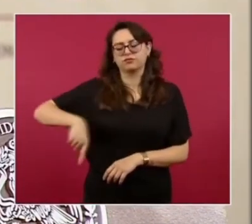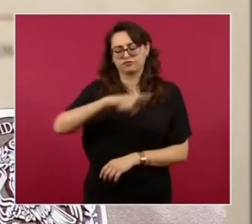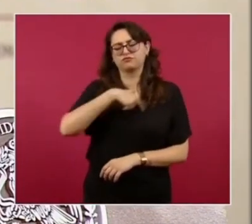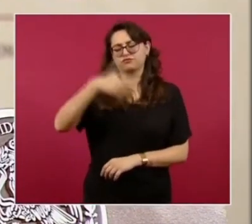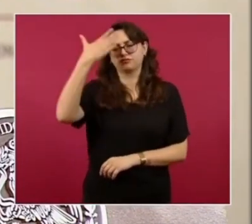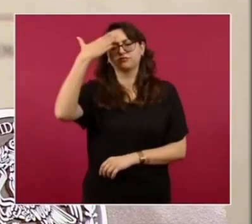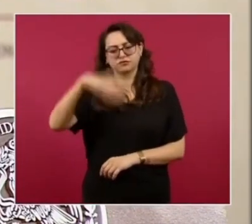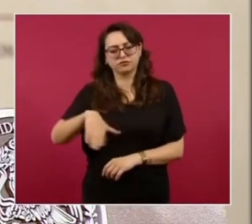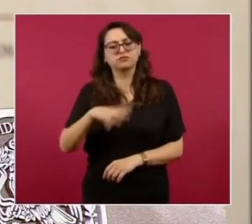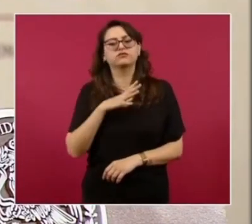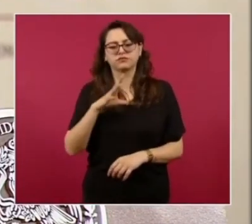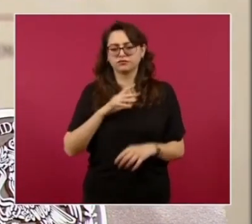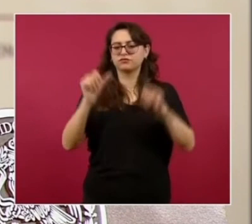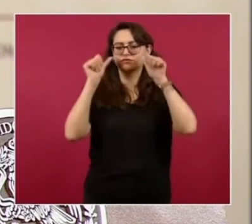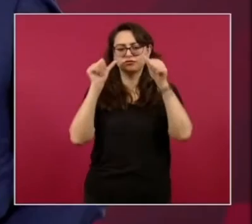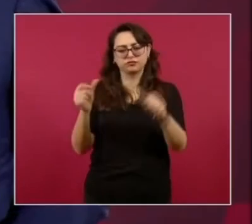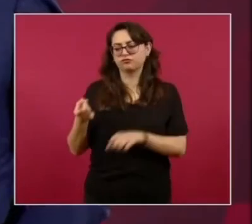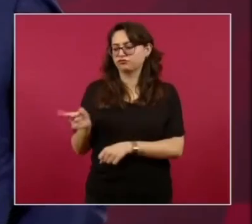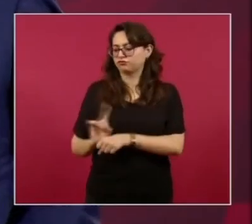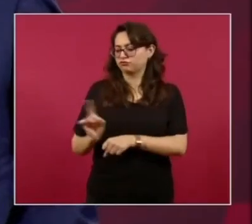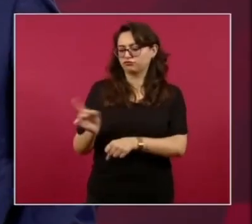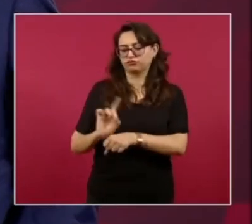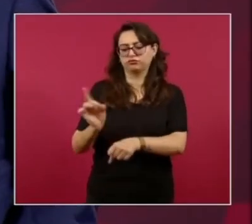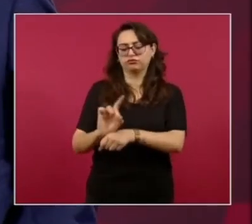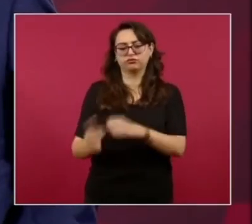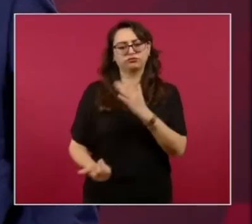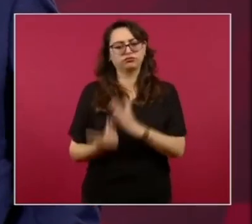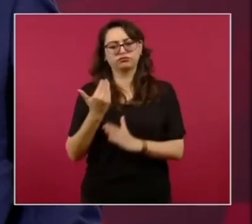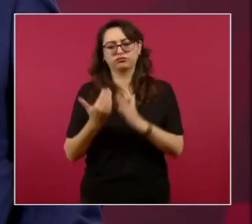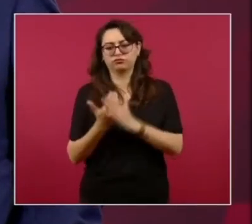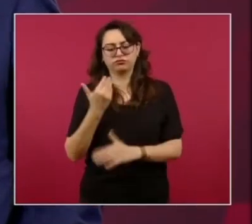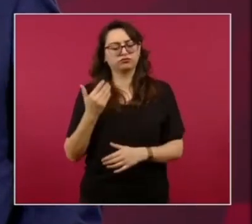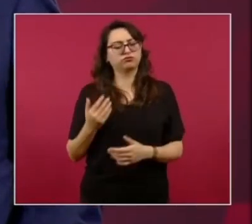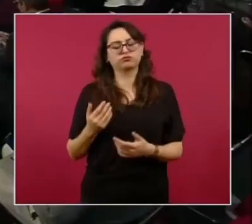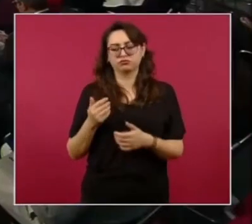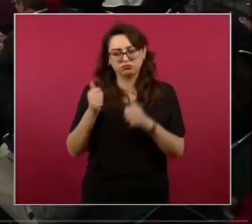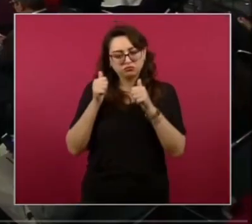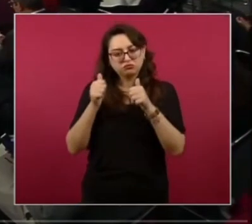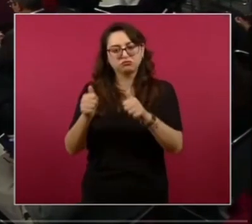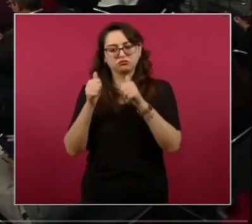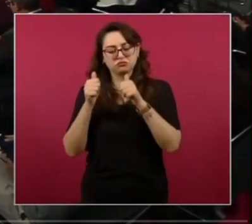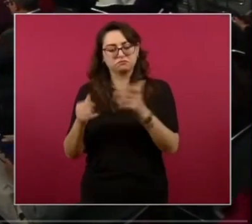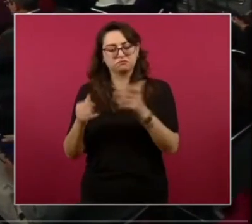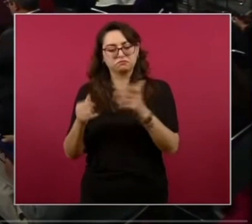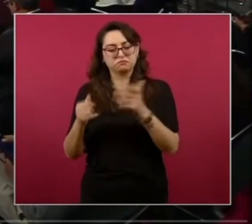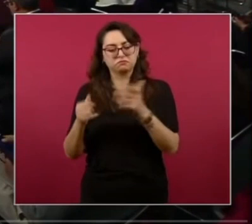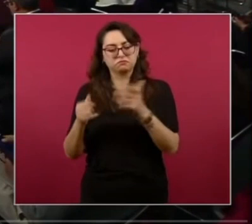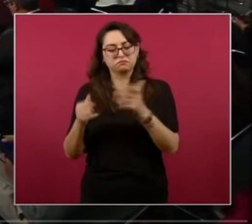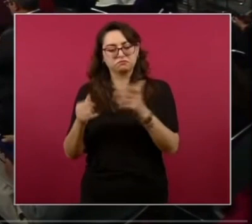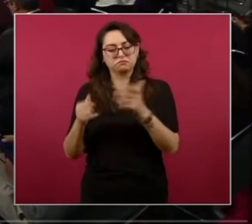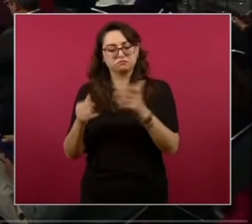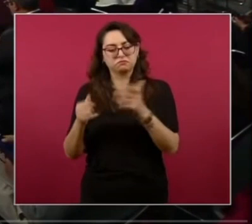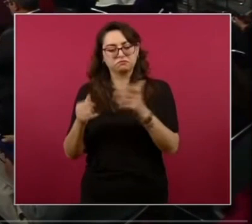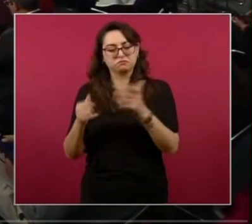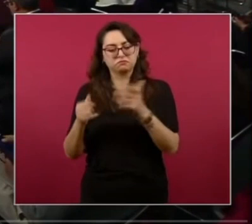Y en las reuniones De seguridad Se toman Decisiones Presidente Próxima En este mismo Punto Bueno